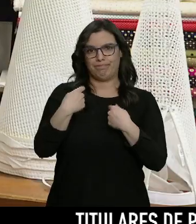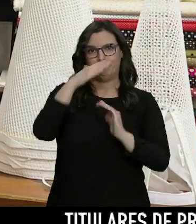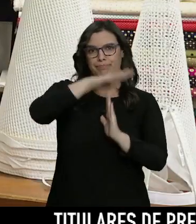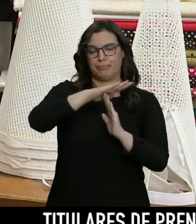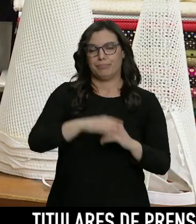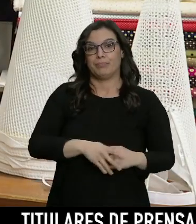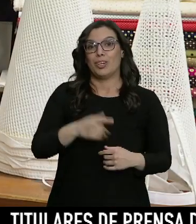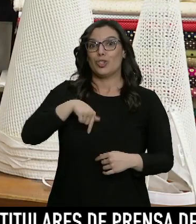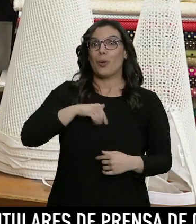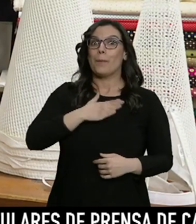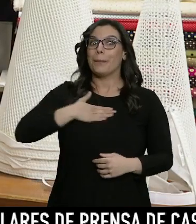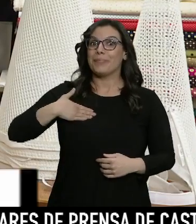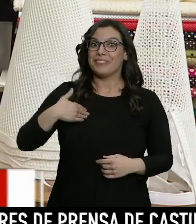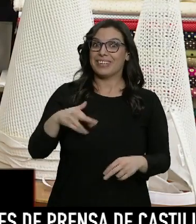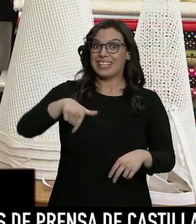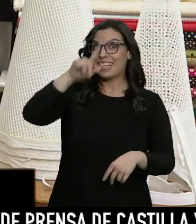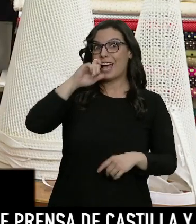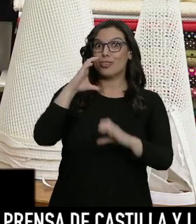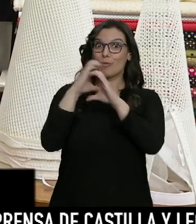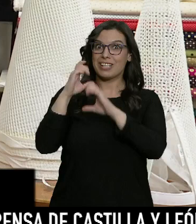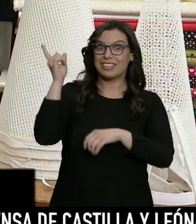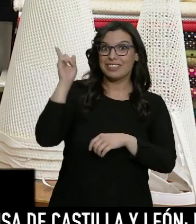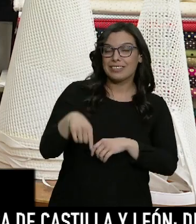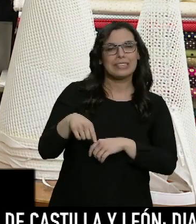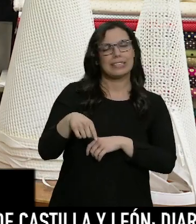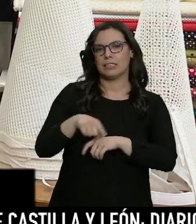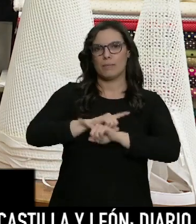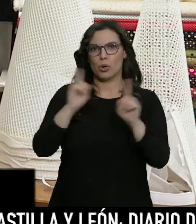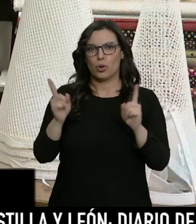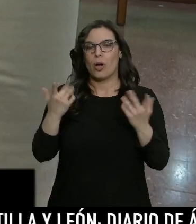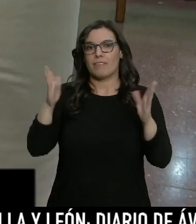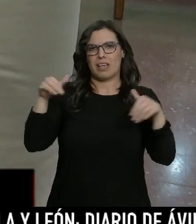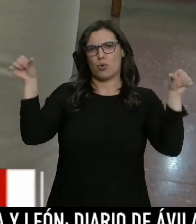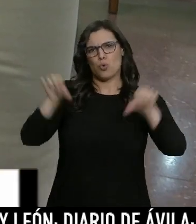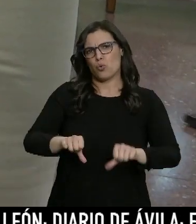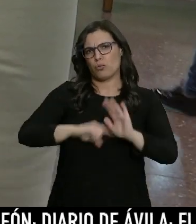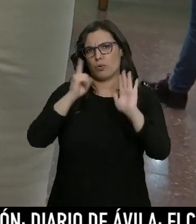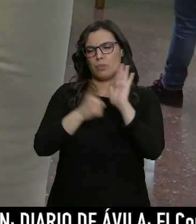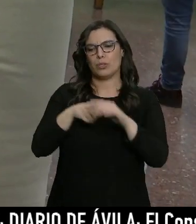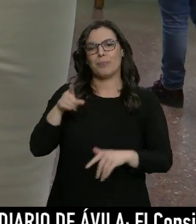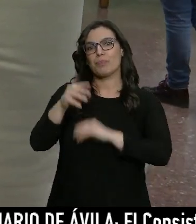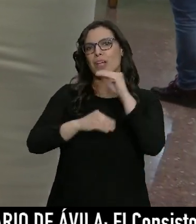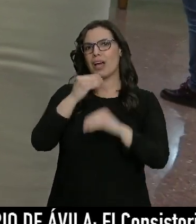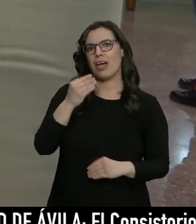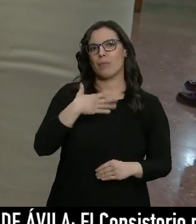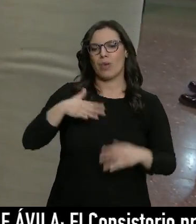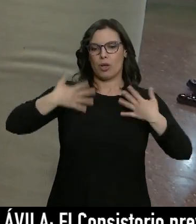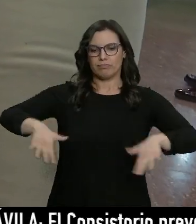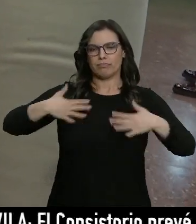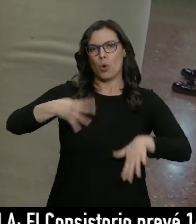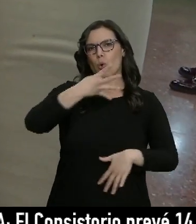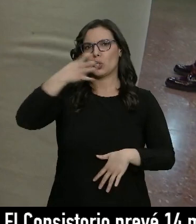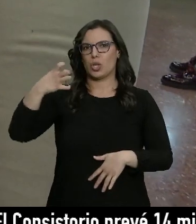confianza de que este año hubiera Semana Santa, pero tampoco la hay. Y entonces ya va a ser la ruina total. Realiza unas 400 túnicas de